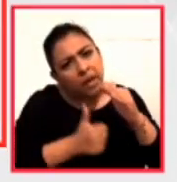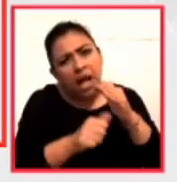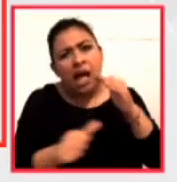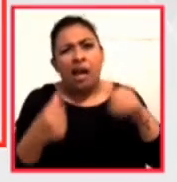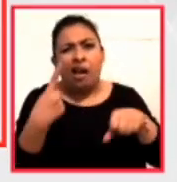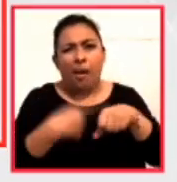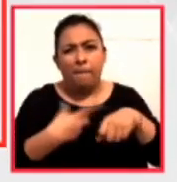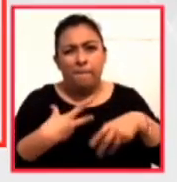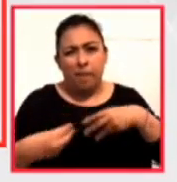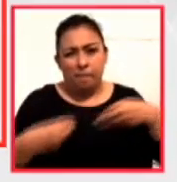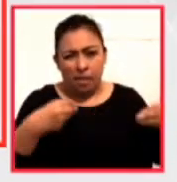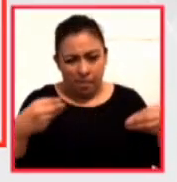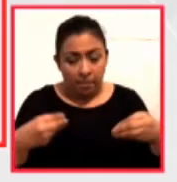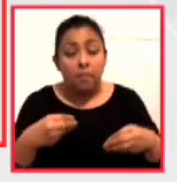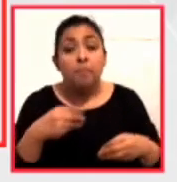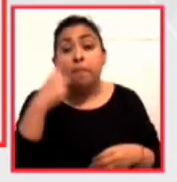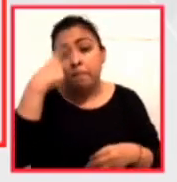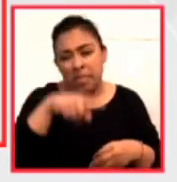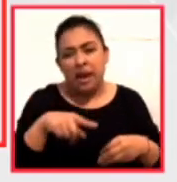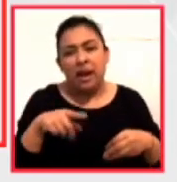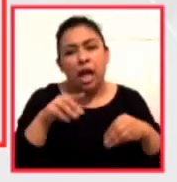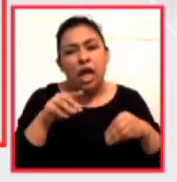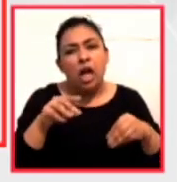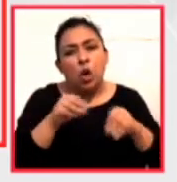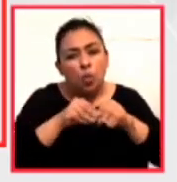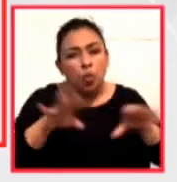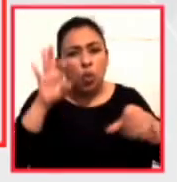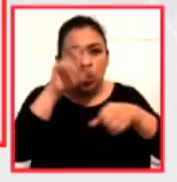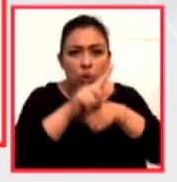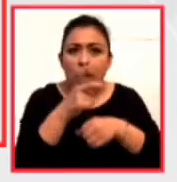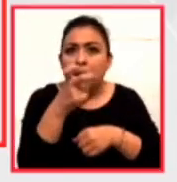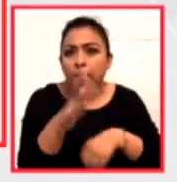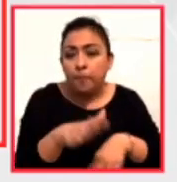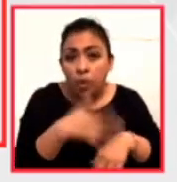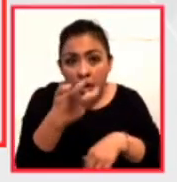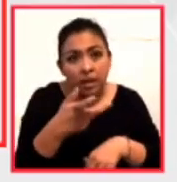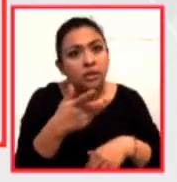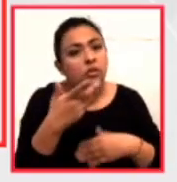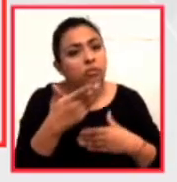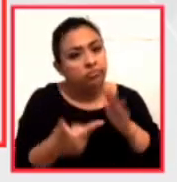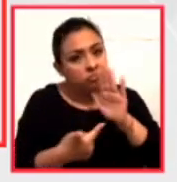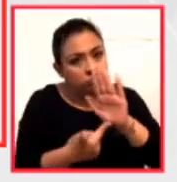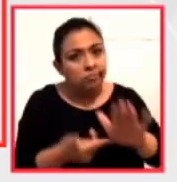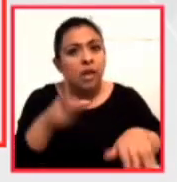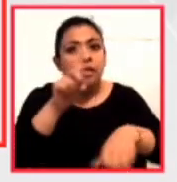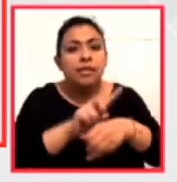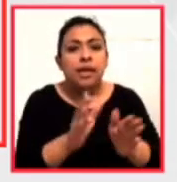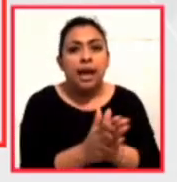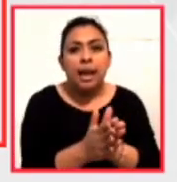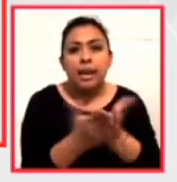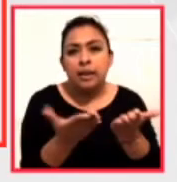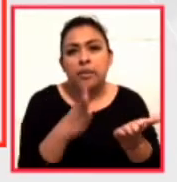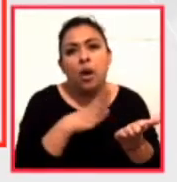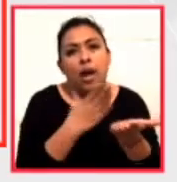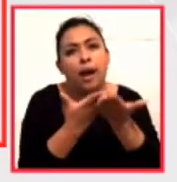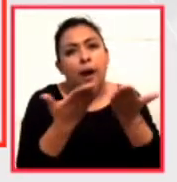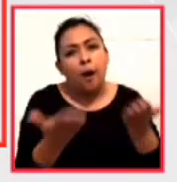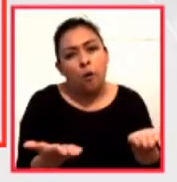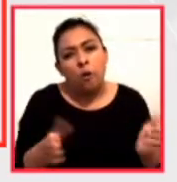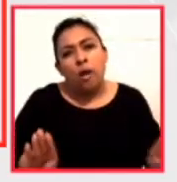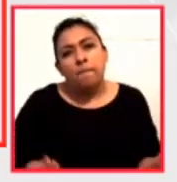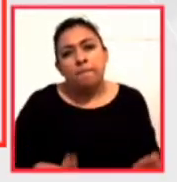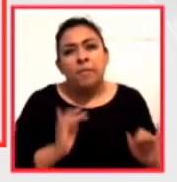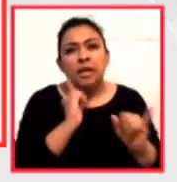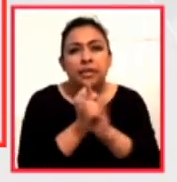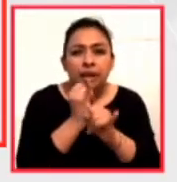Para la coordinación de difusión cultural fue motivo suficiente para ofrecer y celebrar el día del libro con una versión virtual de la fiesta del